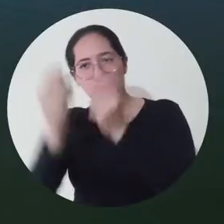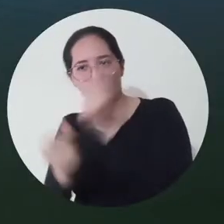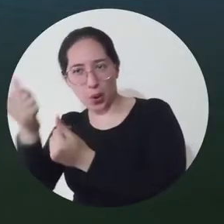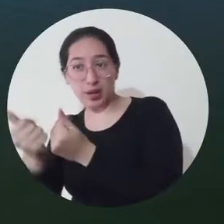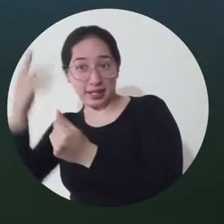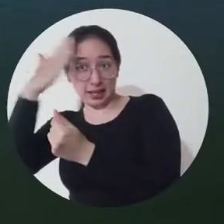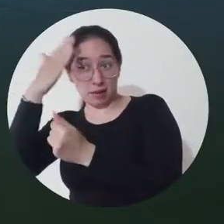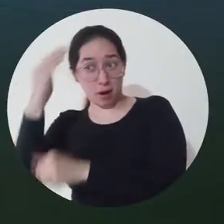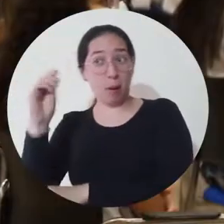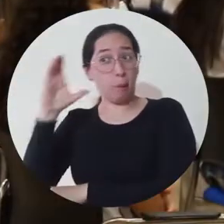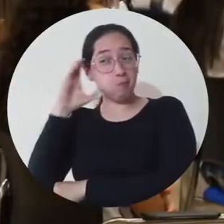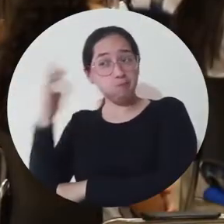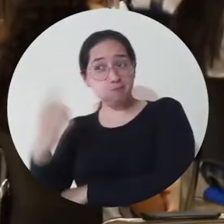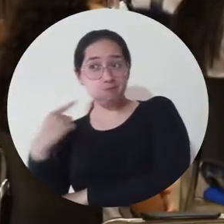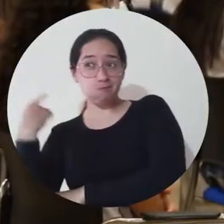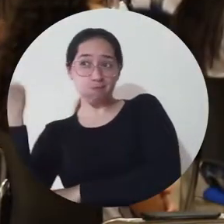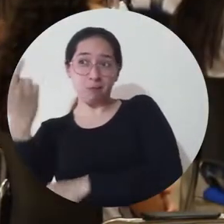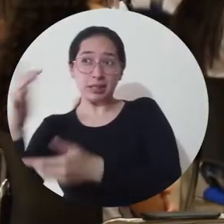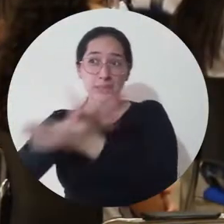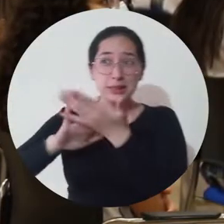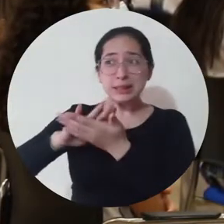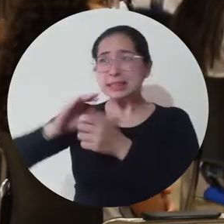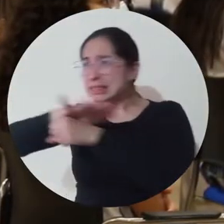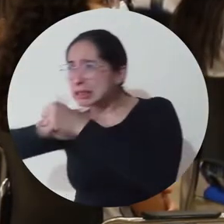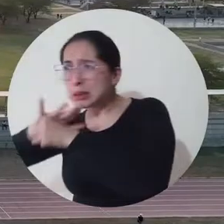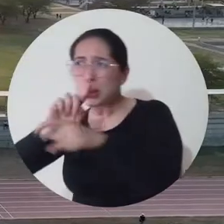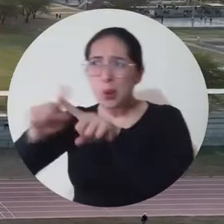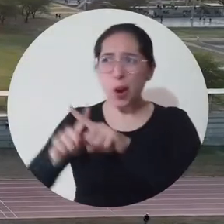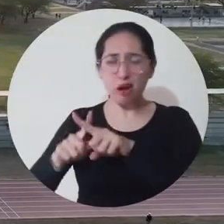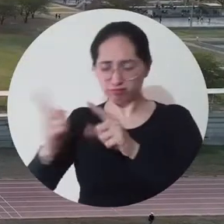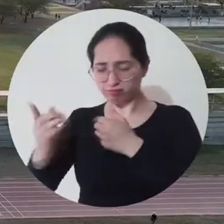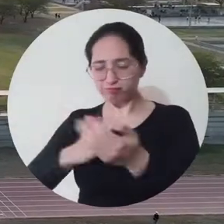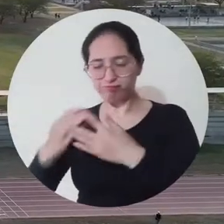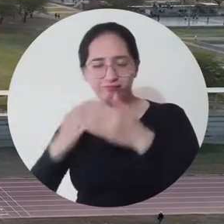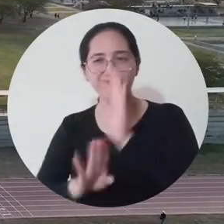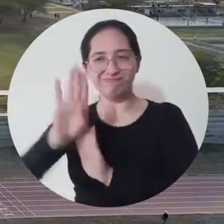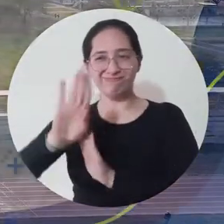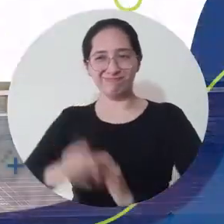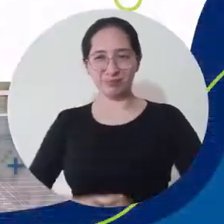economía, teniendo en cuenta los desafíos y las nuevas dinámicas del entorno.